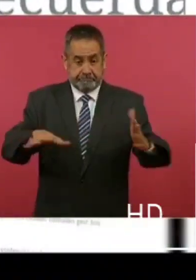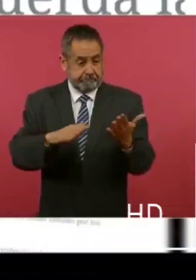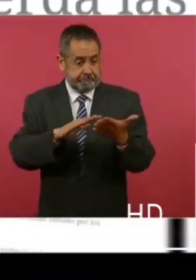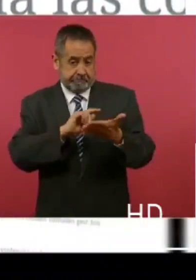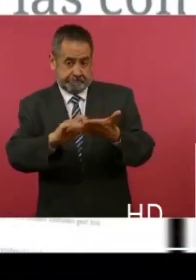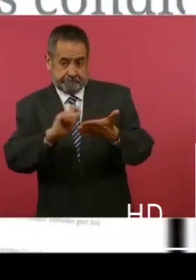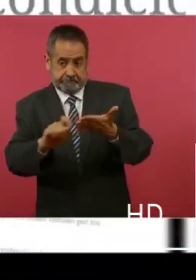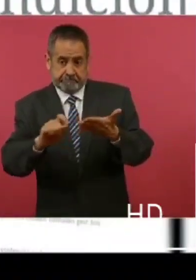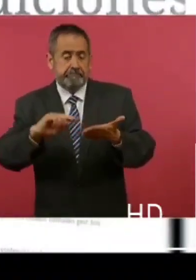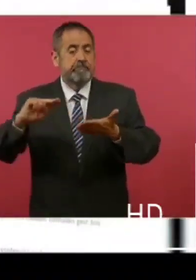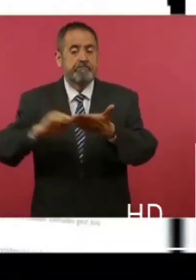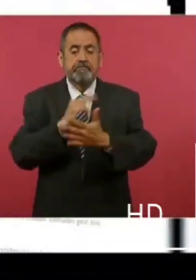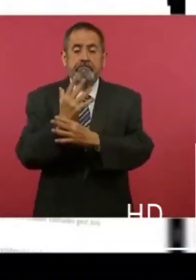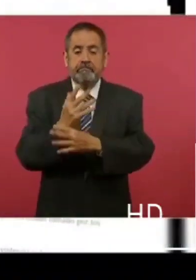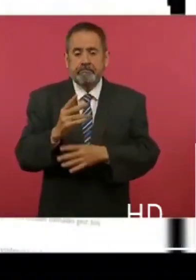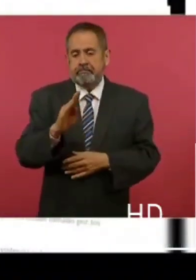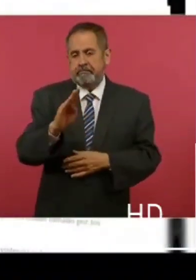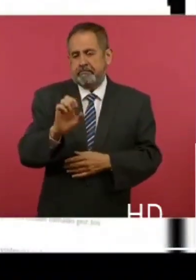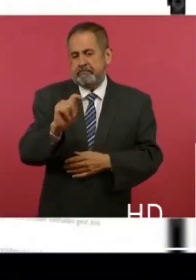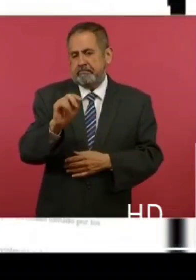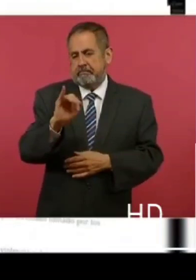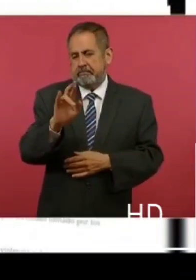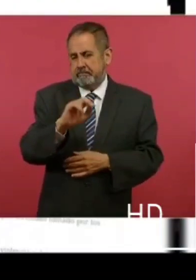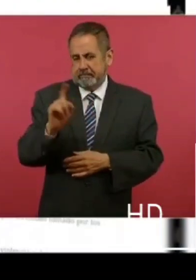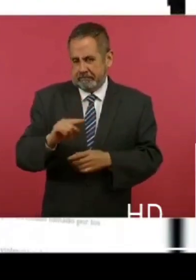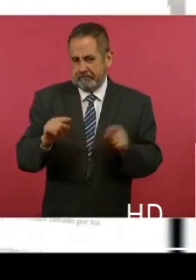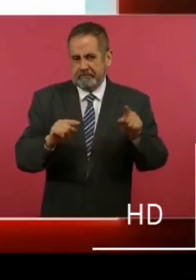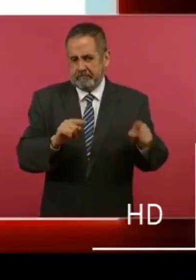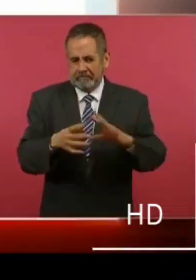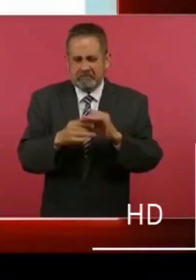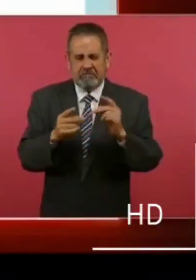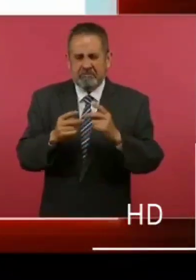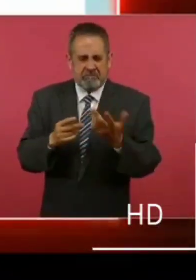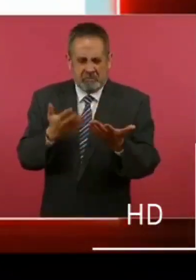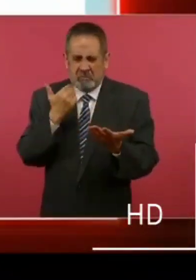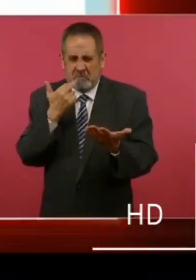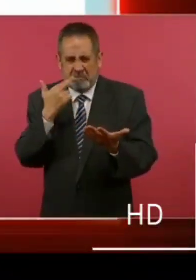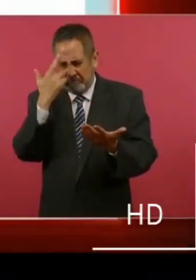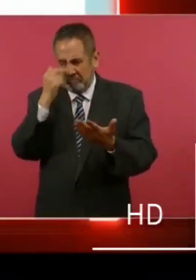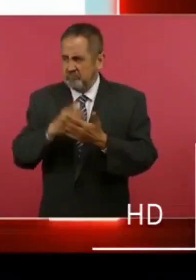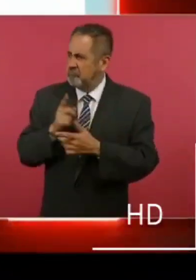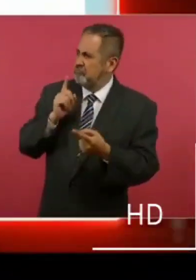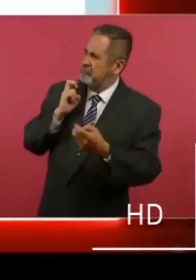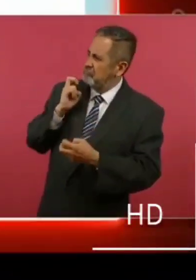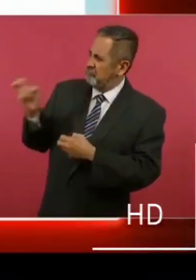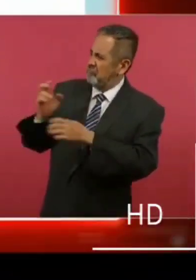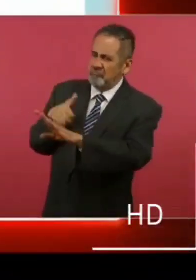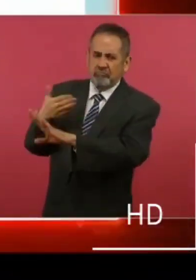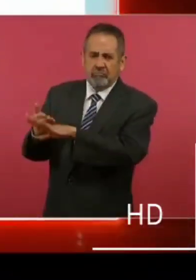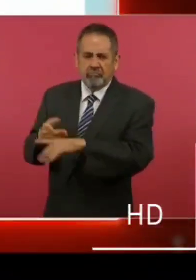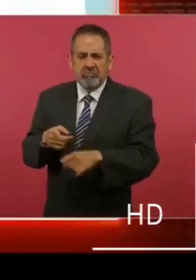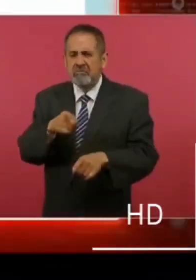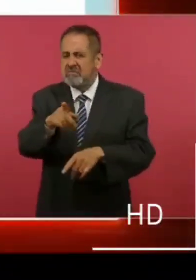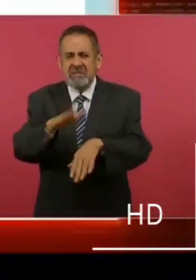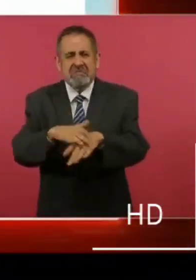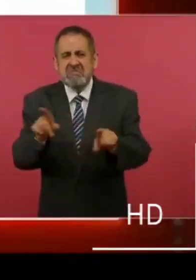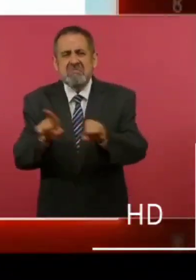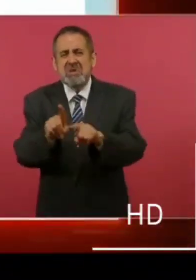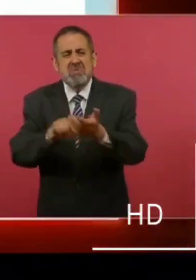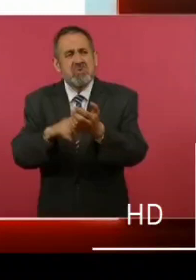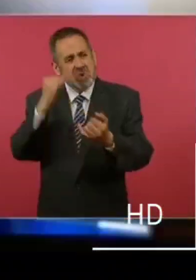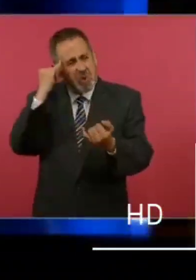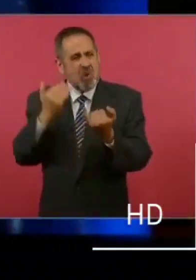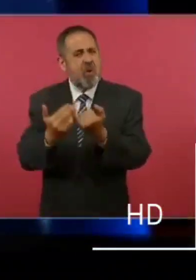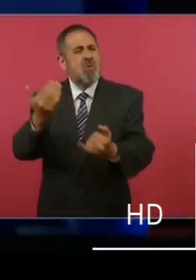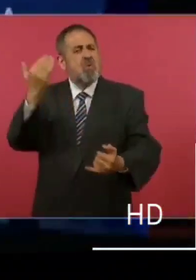firmado por Beatriz Pagés, se acusa sin ningún sustento que el presidente crea un ambiente que recuerde el asesinato de Luis Donaldo